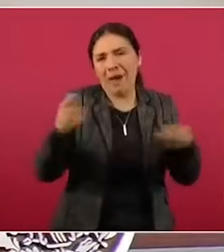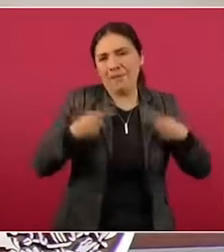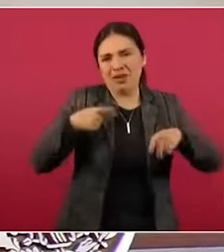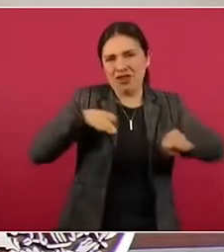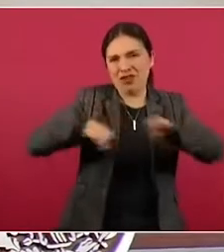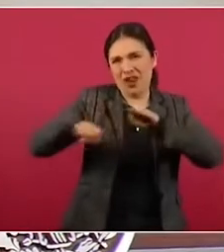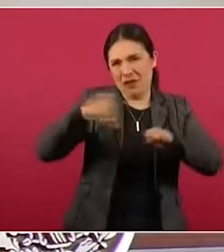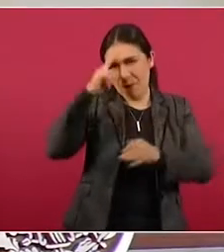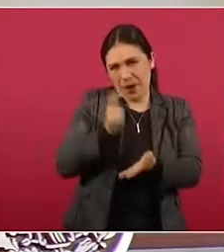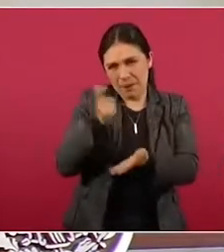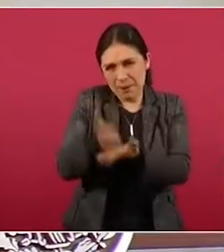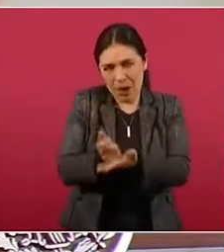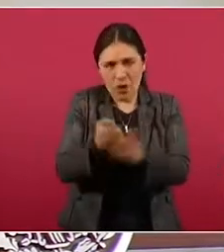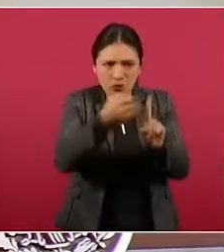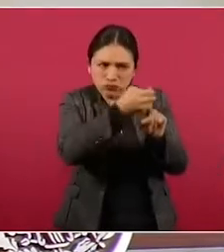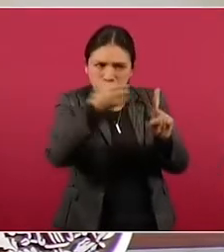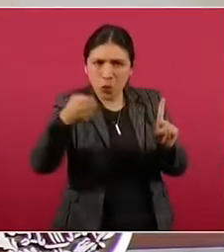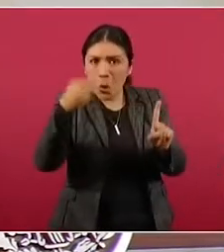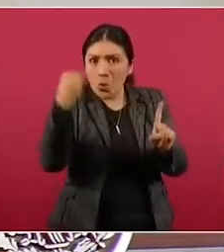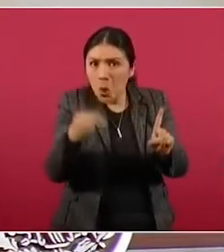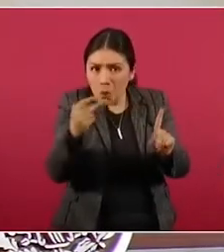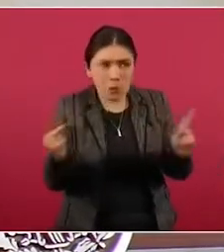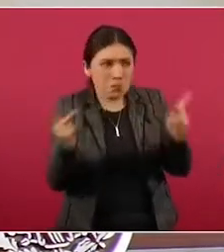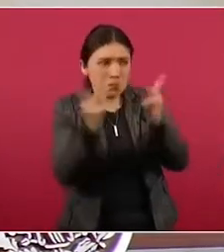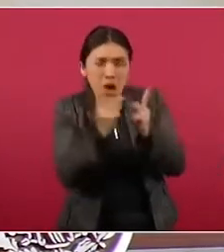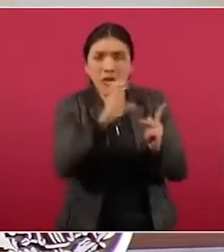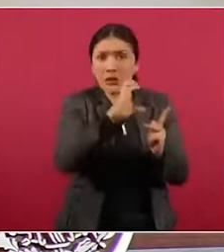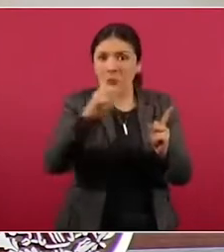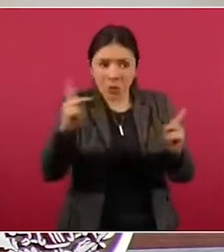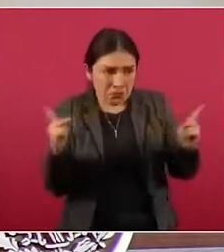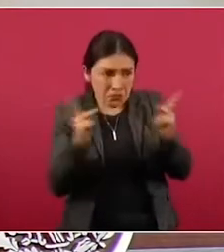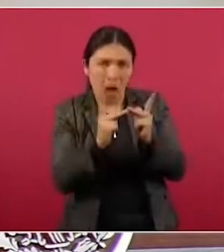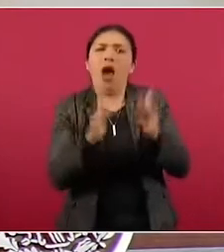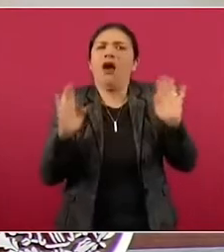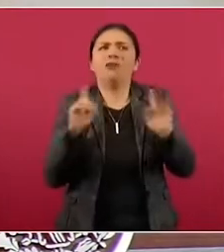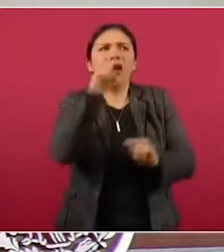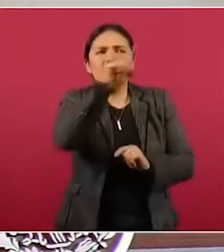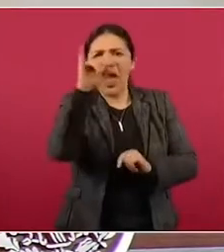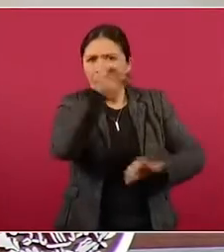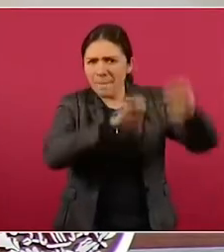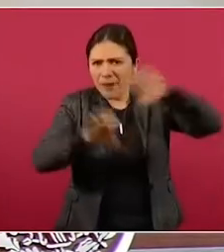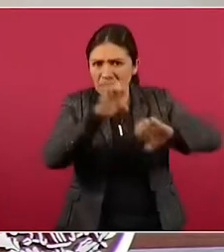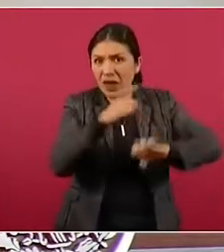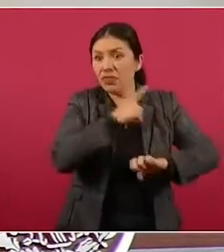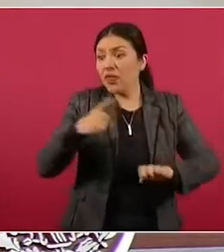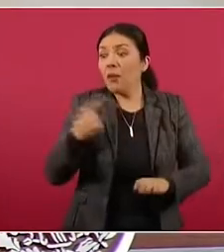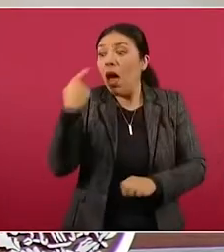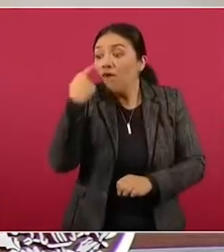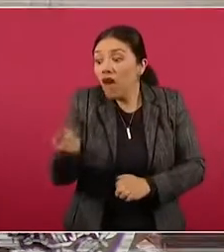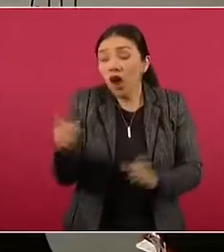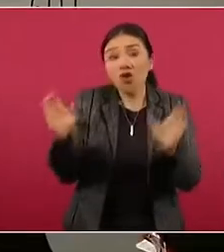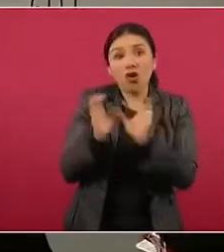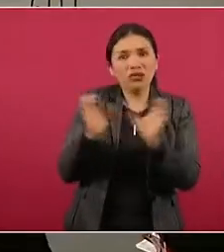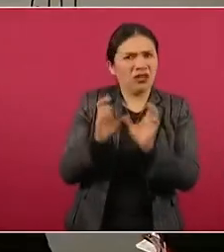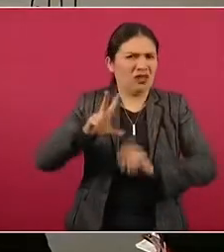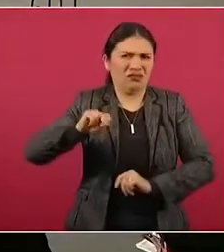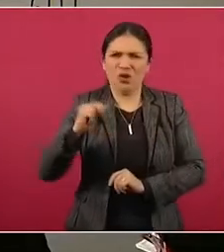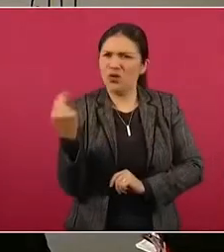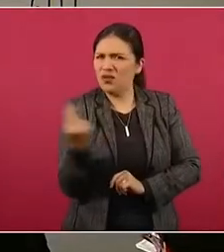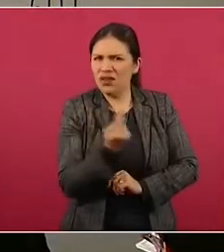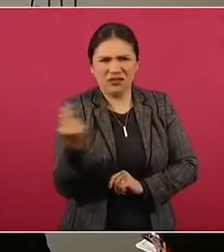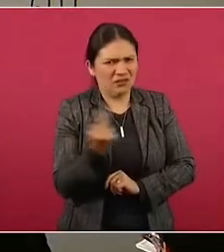Y si tienen el nombre correcto y el código postal, el patrón no les tiene por qué hacer exigible la constancia de situación fiscal,